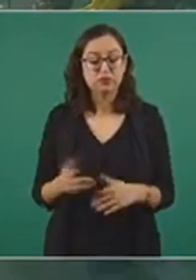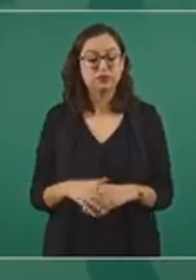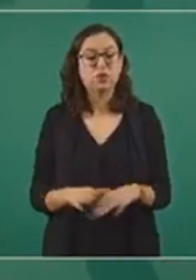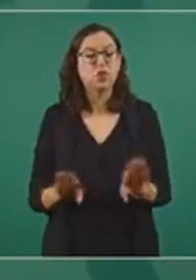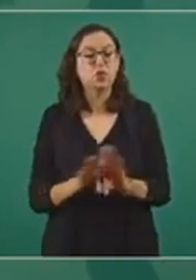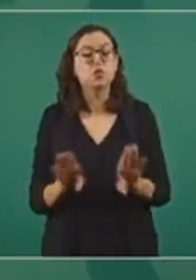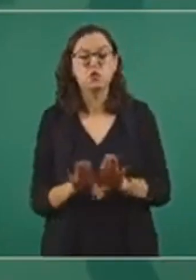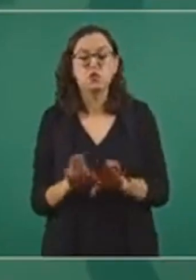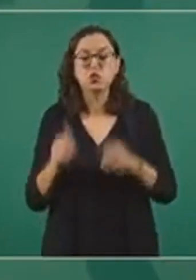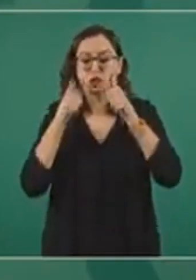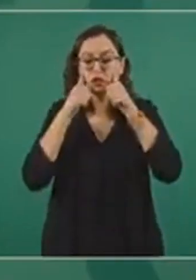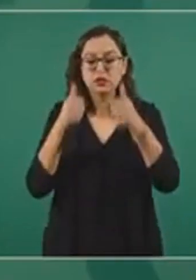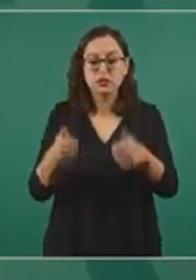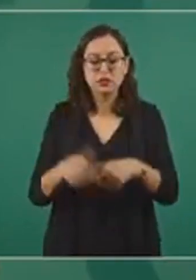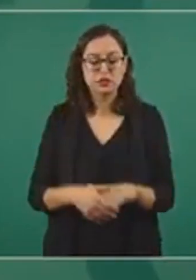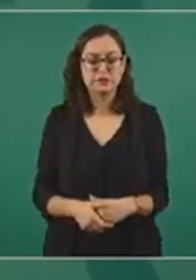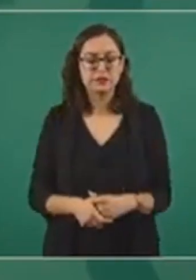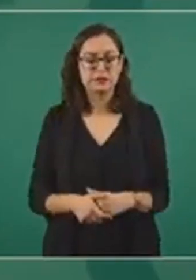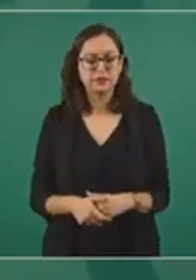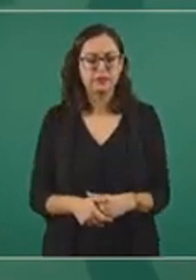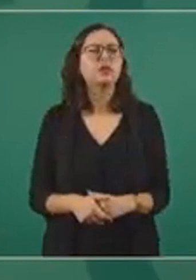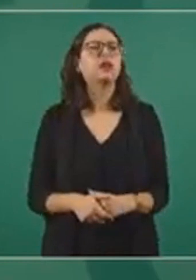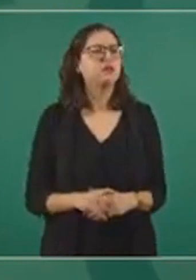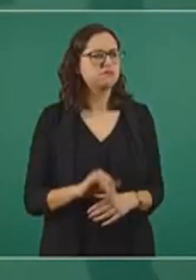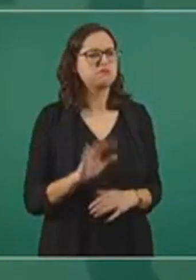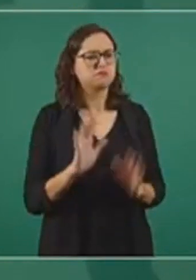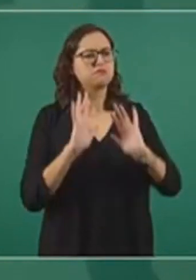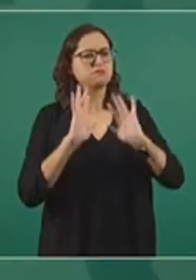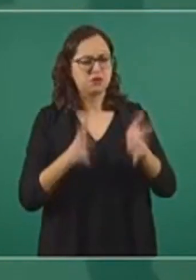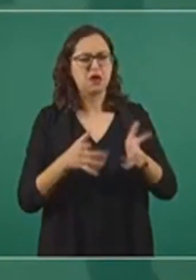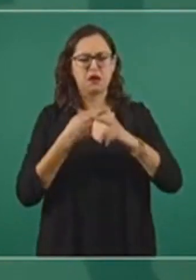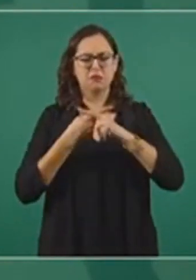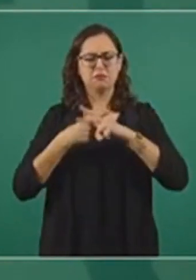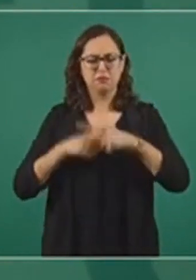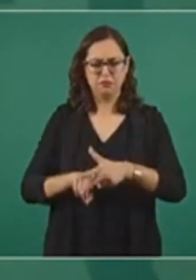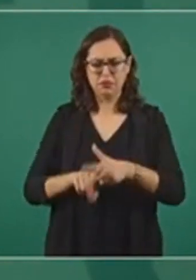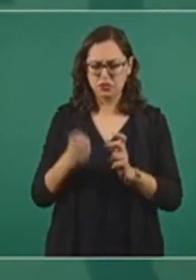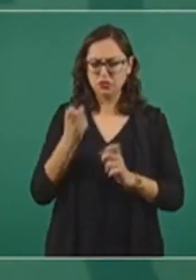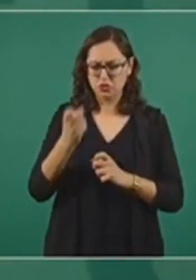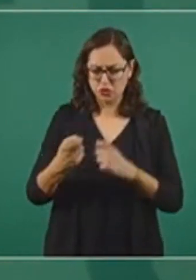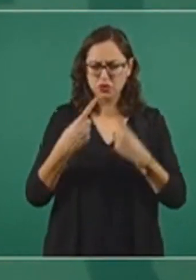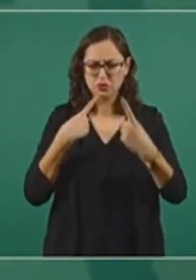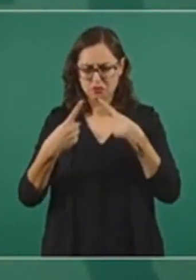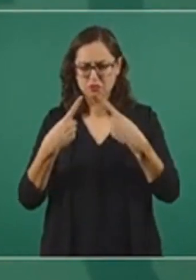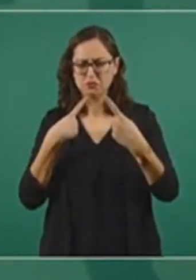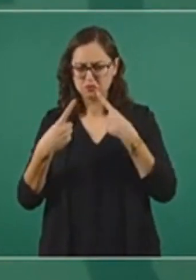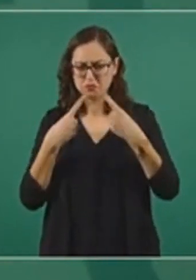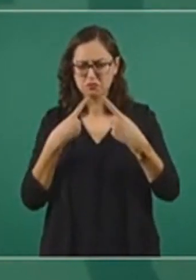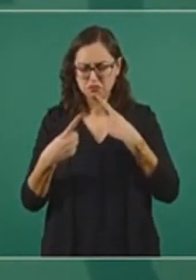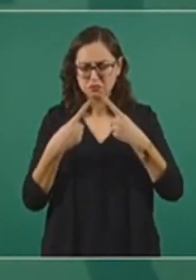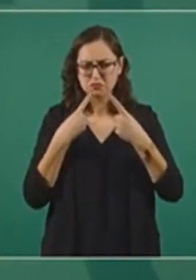atendiendo y ya se les ha explicado